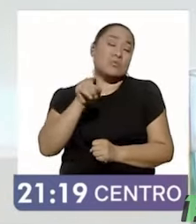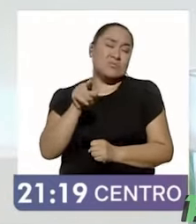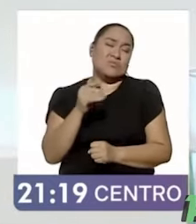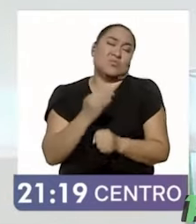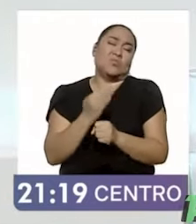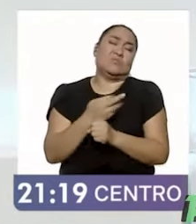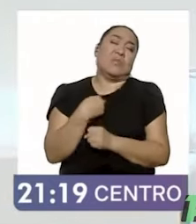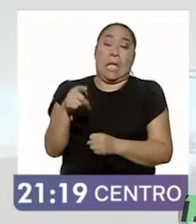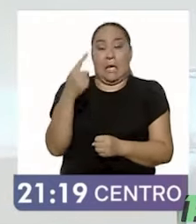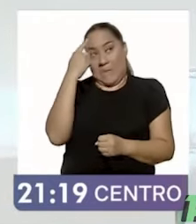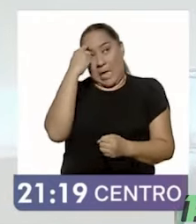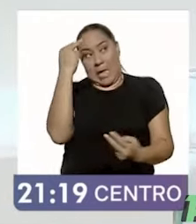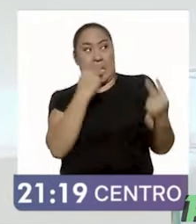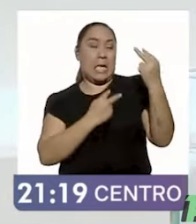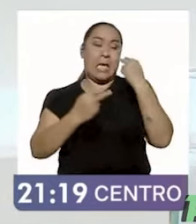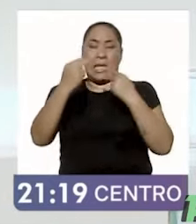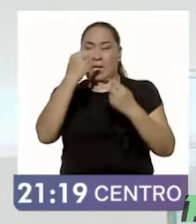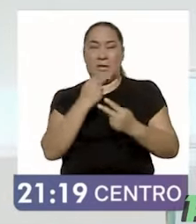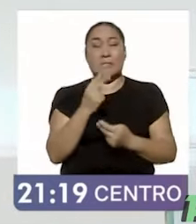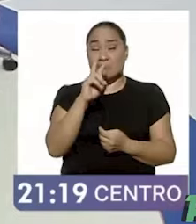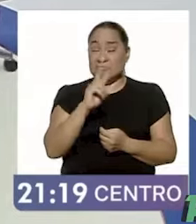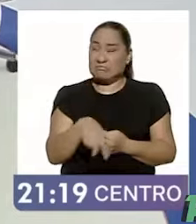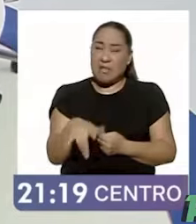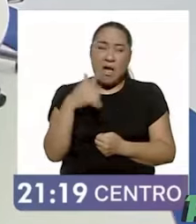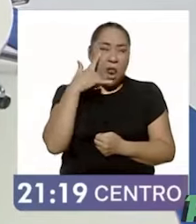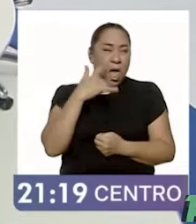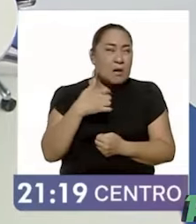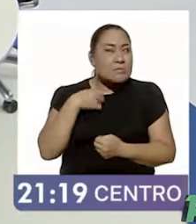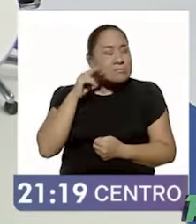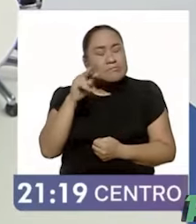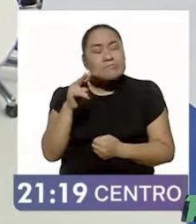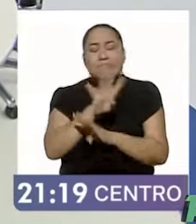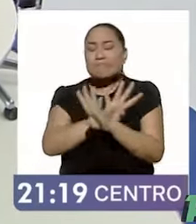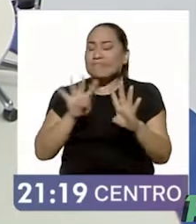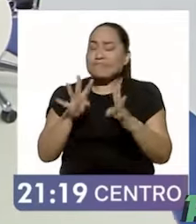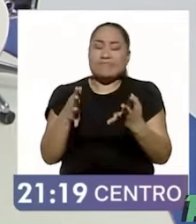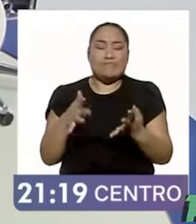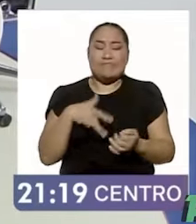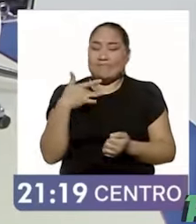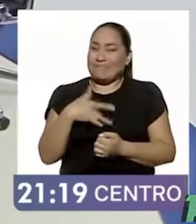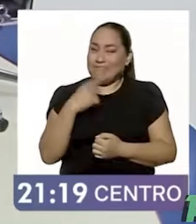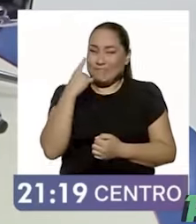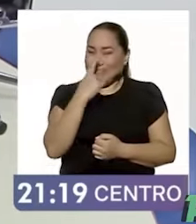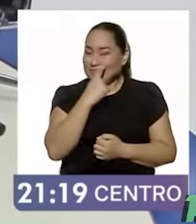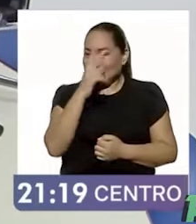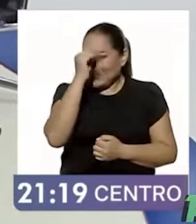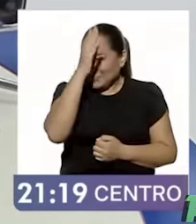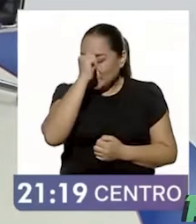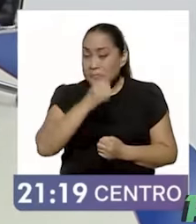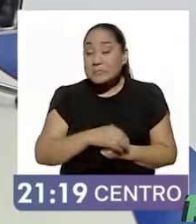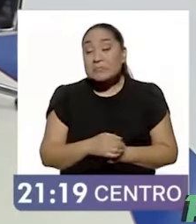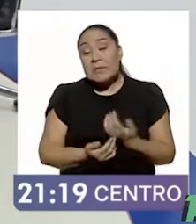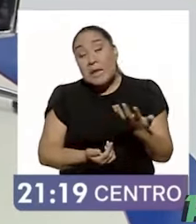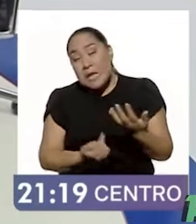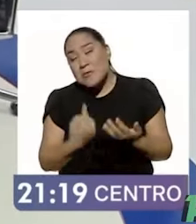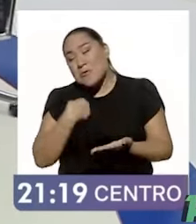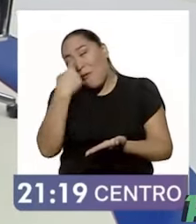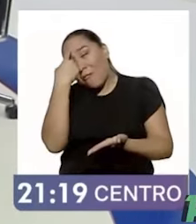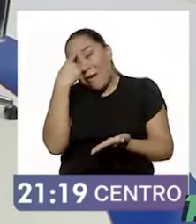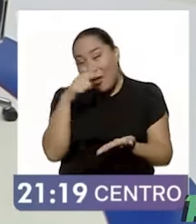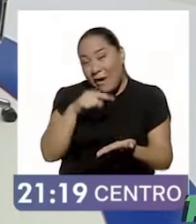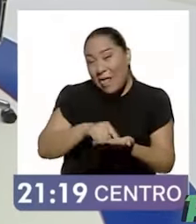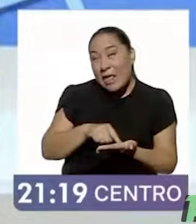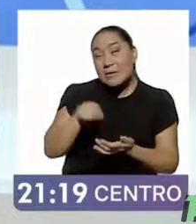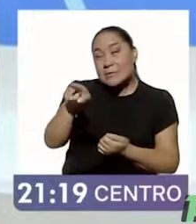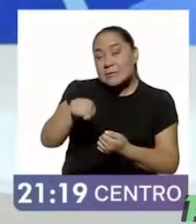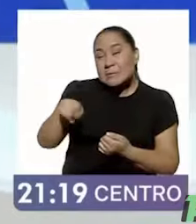para hacerse promoción. Es increíble lo que estamos viendo, la verdad. Sí, yo lo que creo es que están caminando hacia